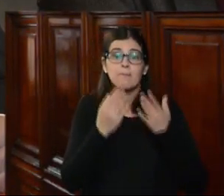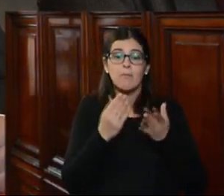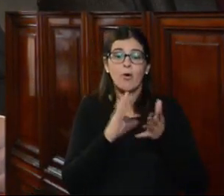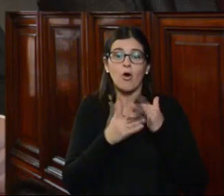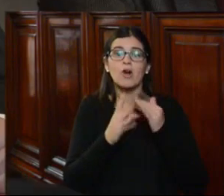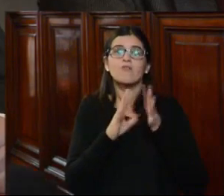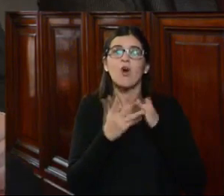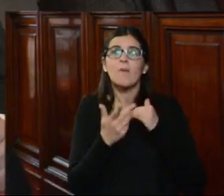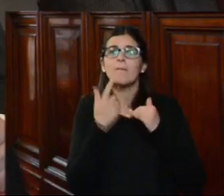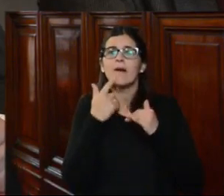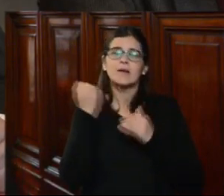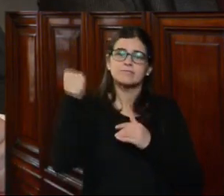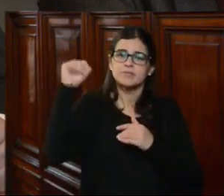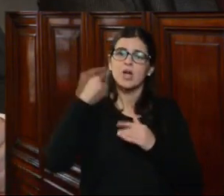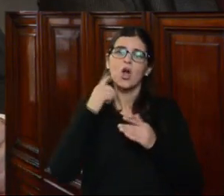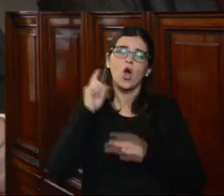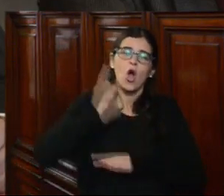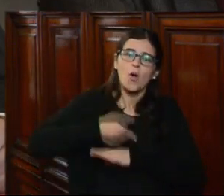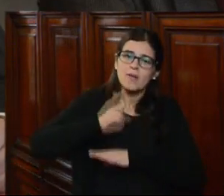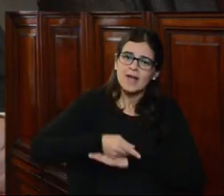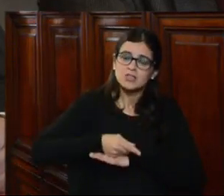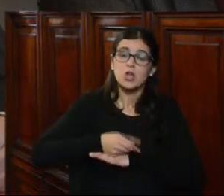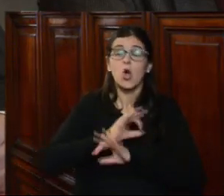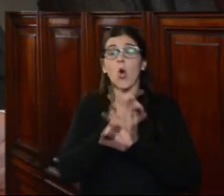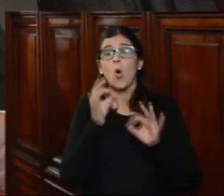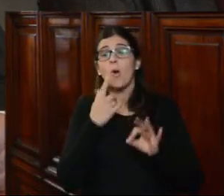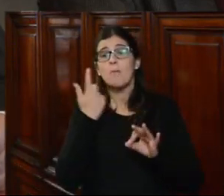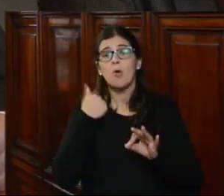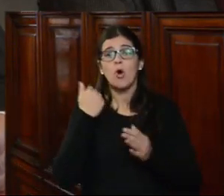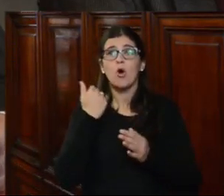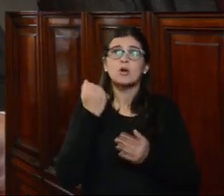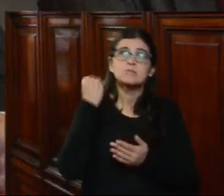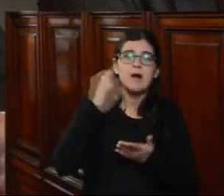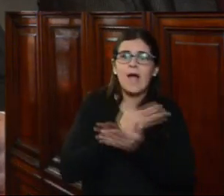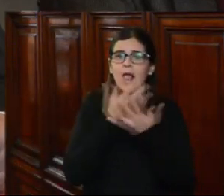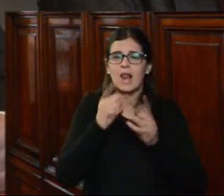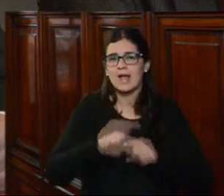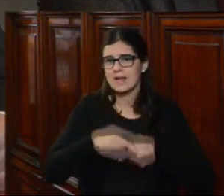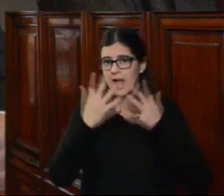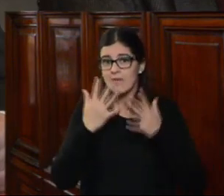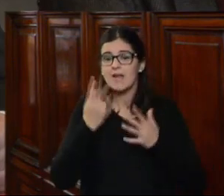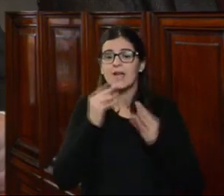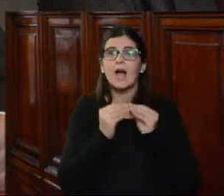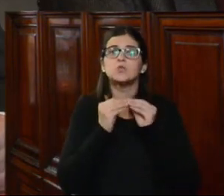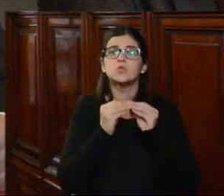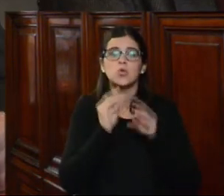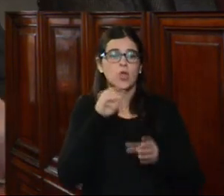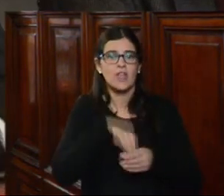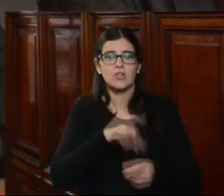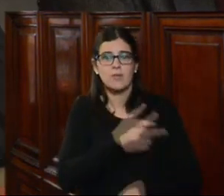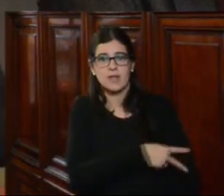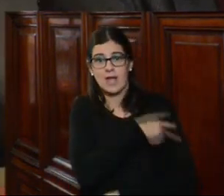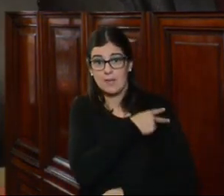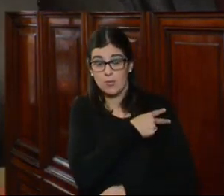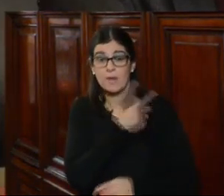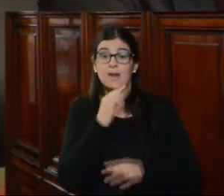negligencia en el cumplimiento de nuestras obligaciones o por haber incurrido en falta grave en los deberes inherentes al cargo. Para la